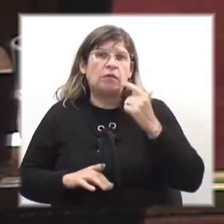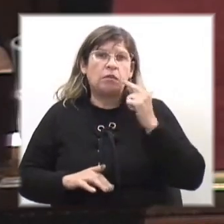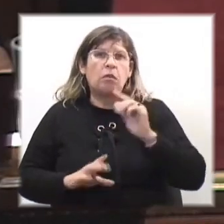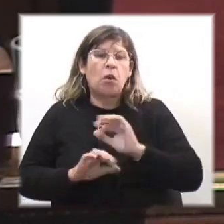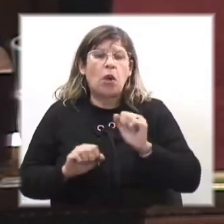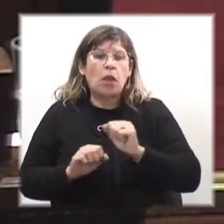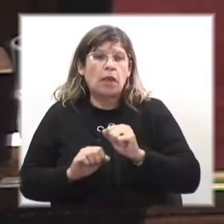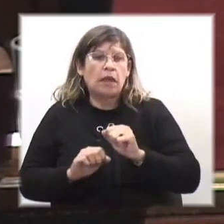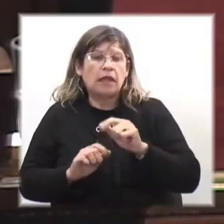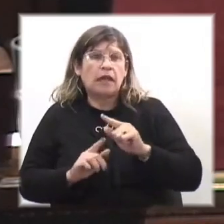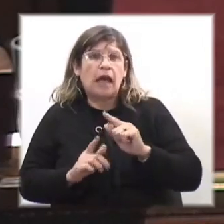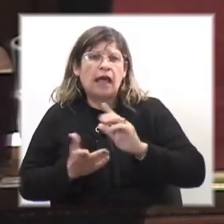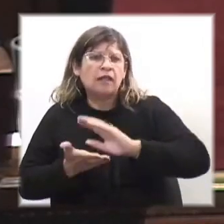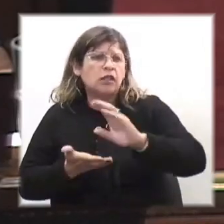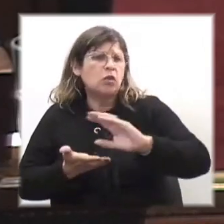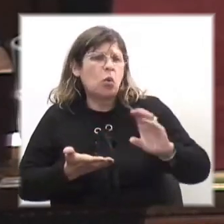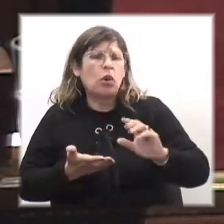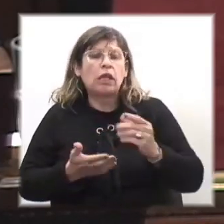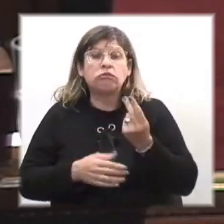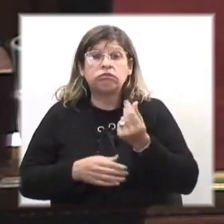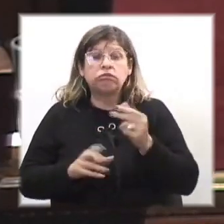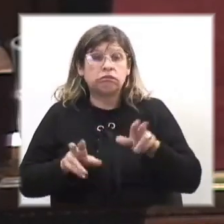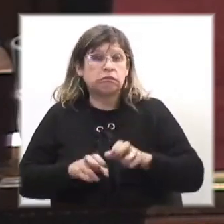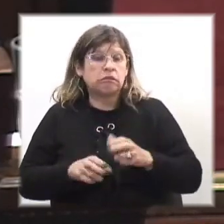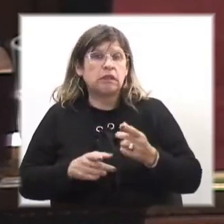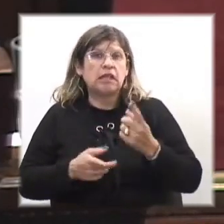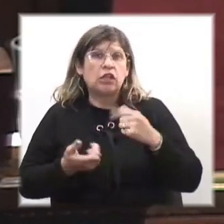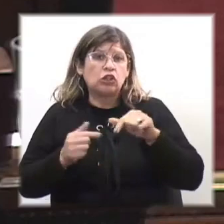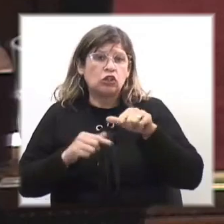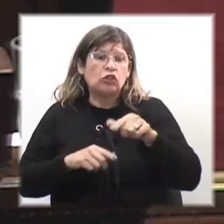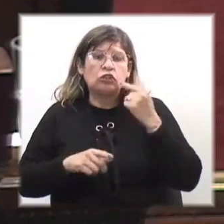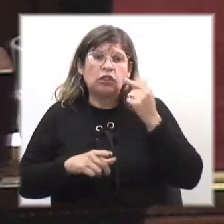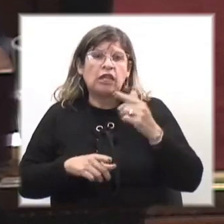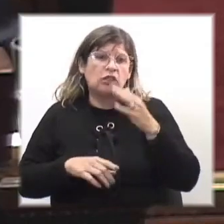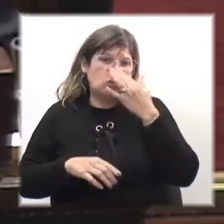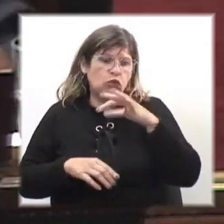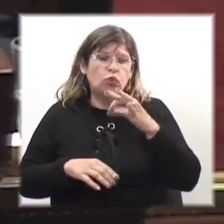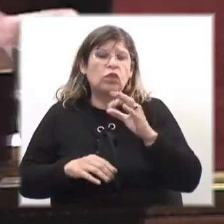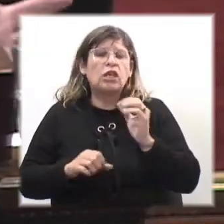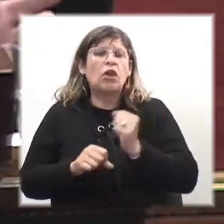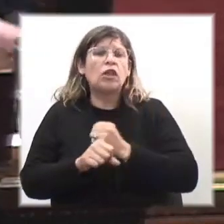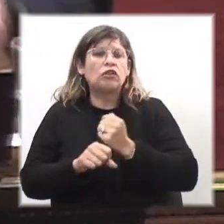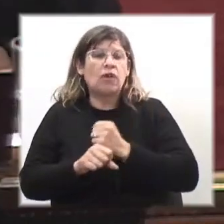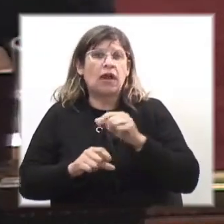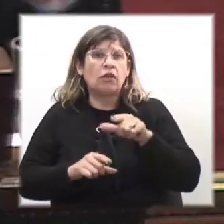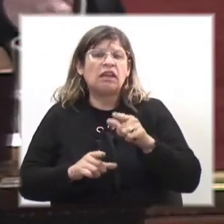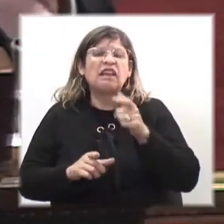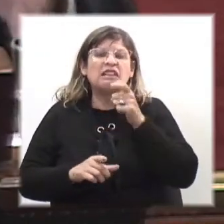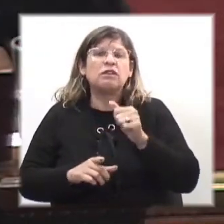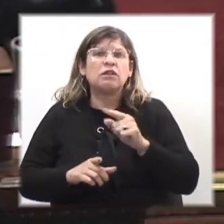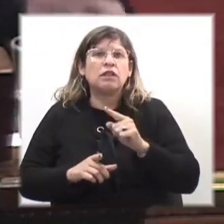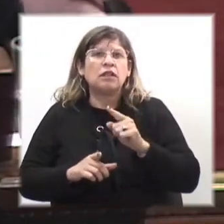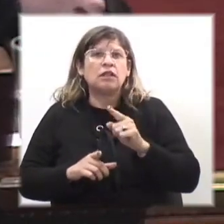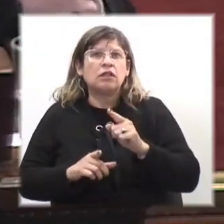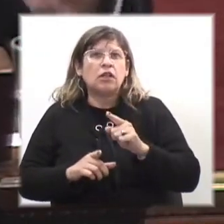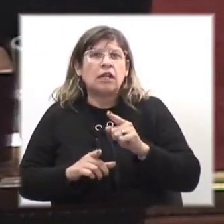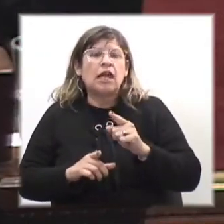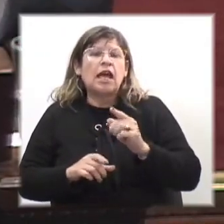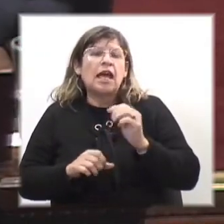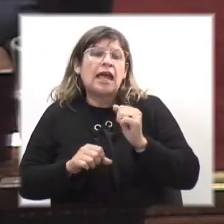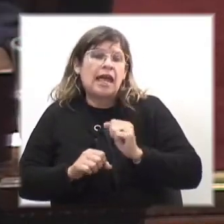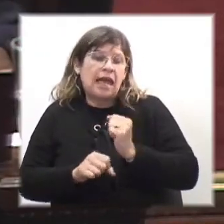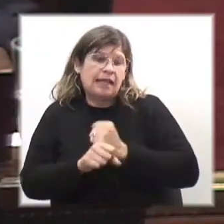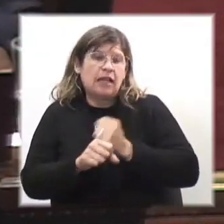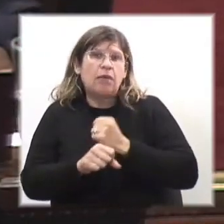ni de la distribución de esto, siendo esta una facultad exclusiva de los trabajadores. ¿Qué significa esto? El trabajador le dice al empleador,